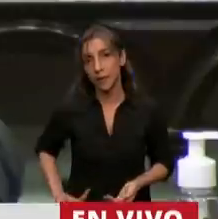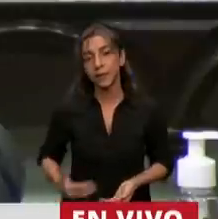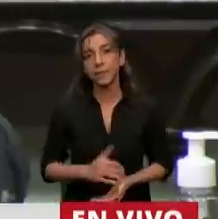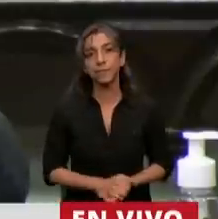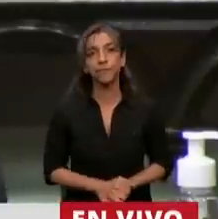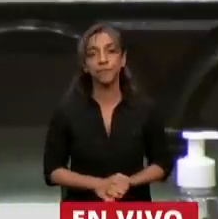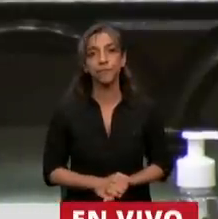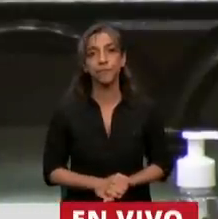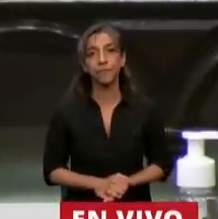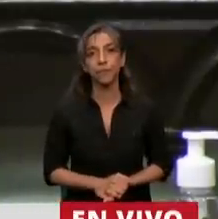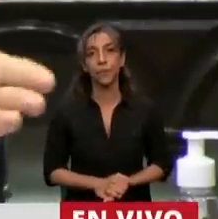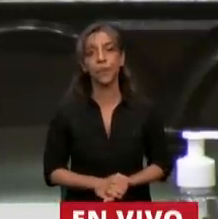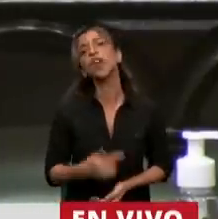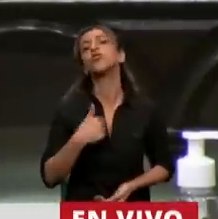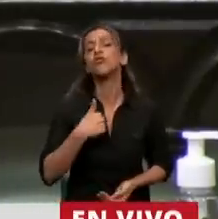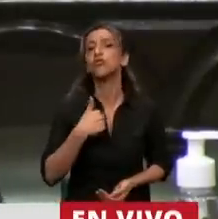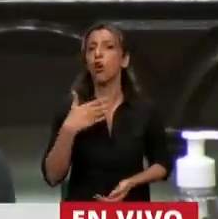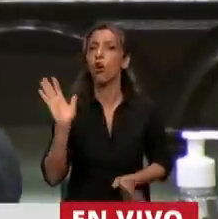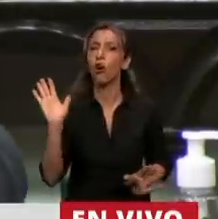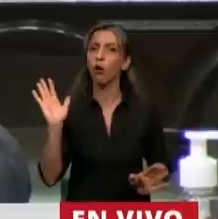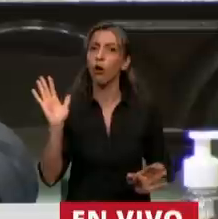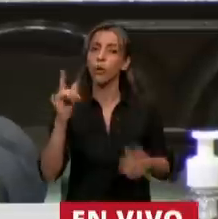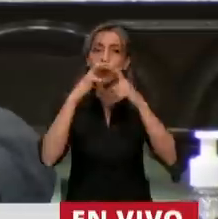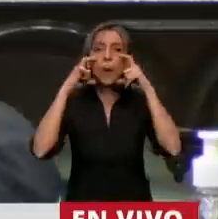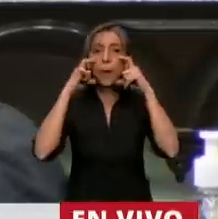Presidente, me voy a sacar el barrijo porque tengo distancia